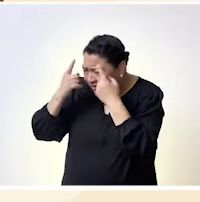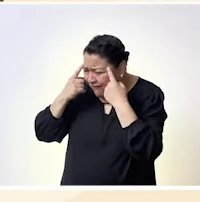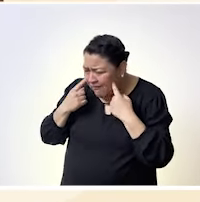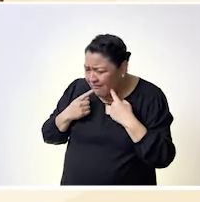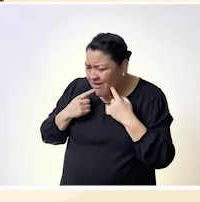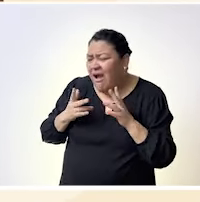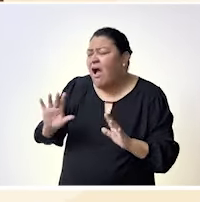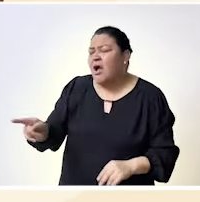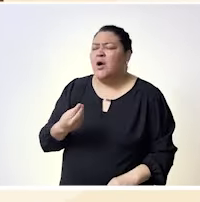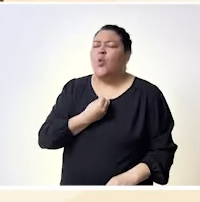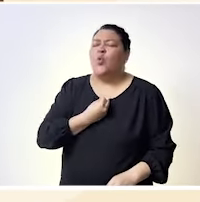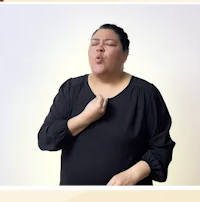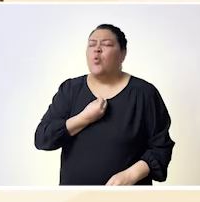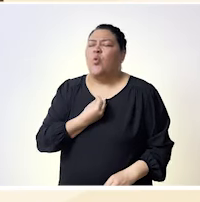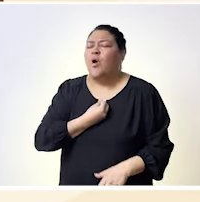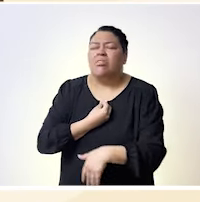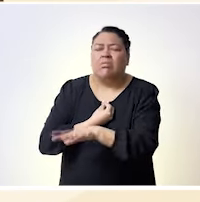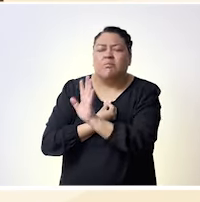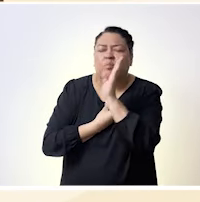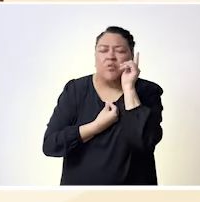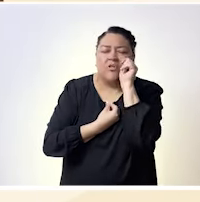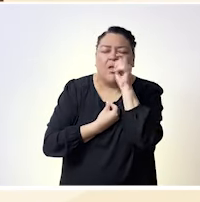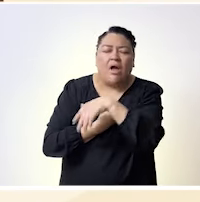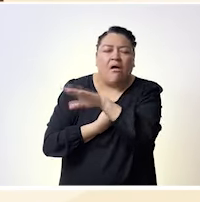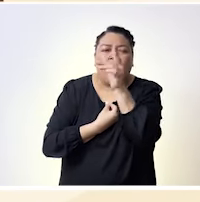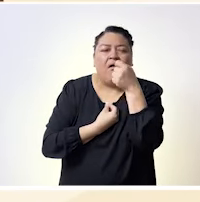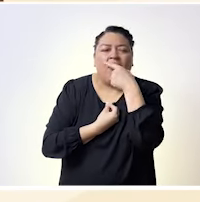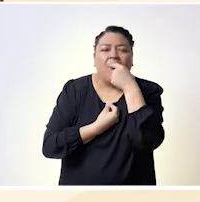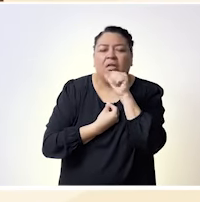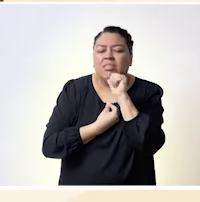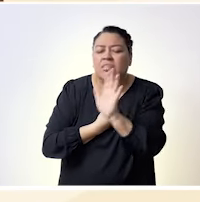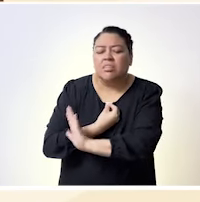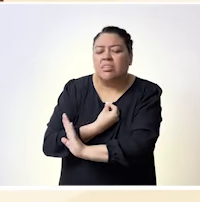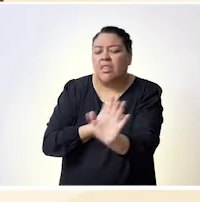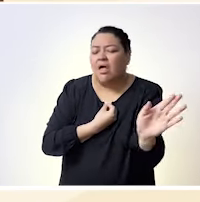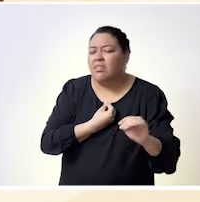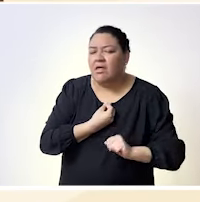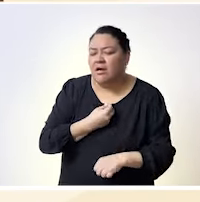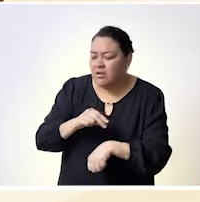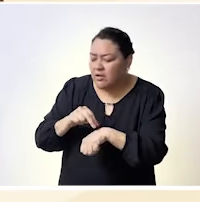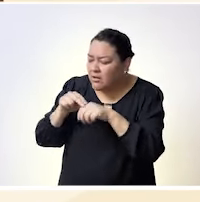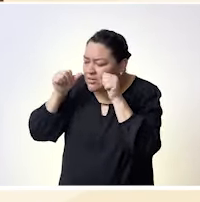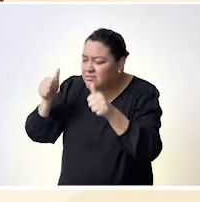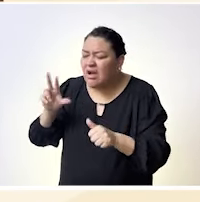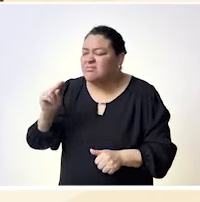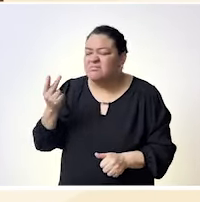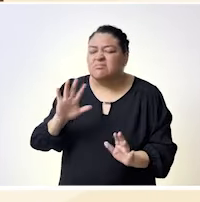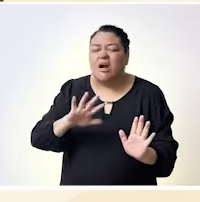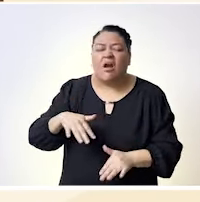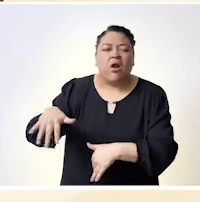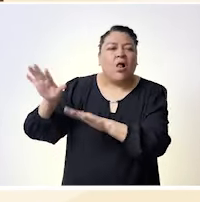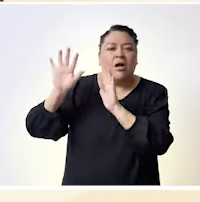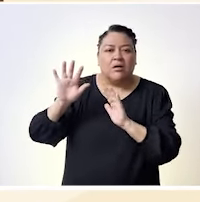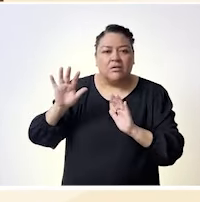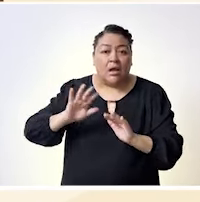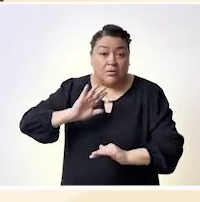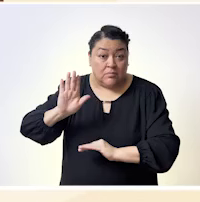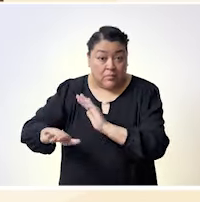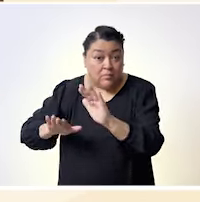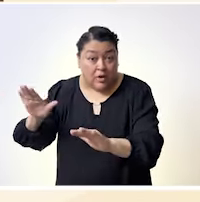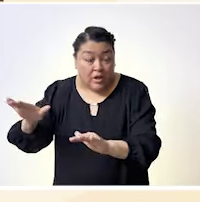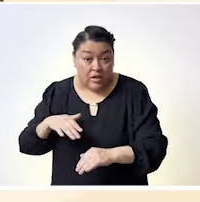afromexicana, pero también la situación de la pobreza, y que esto las lleva a experimentar mayores situaciones de